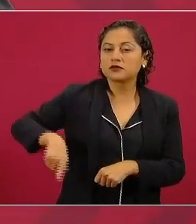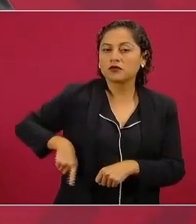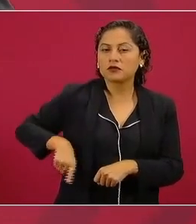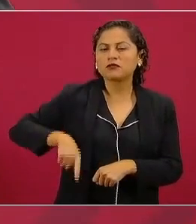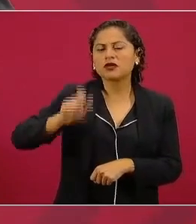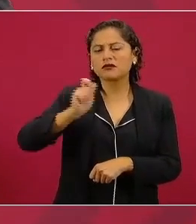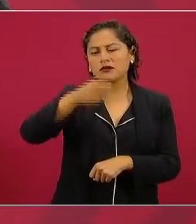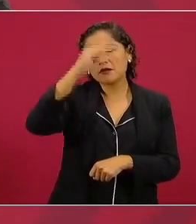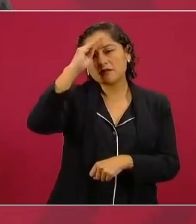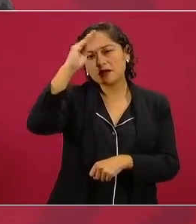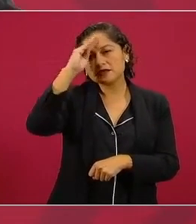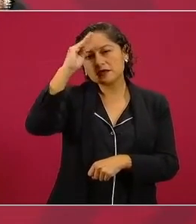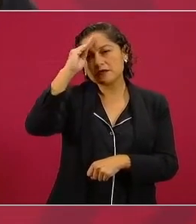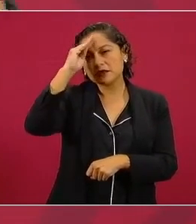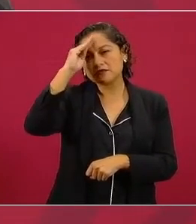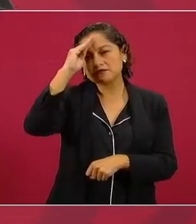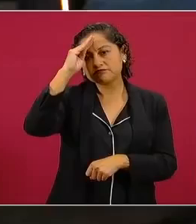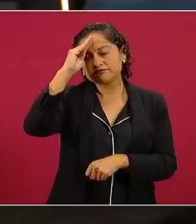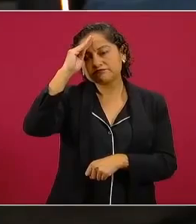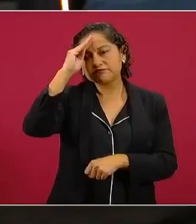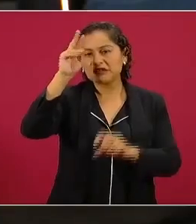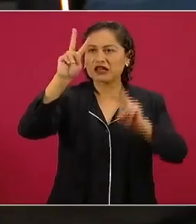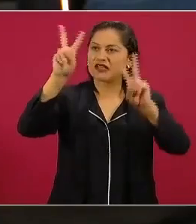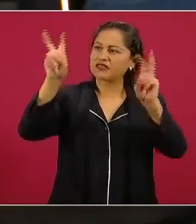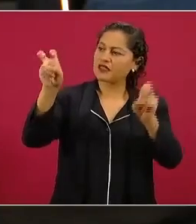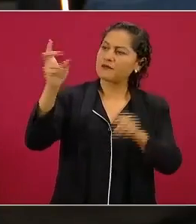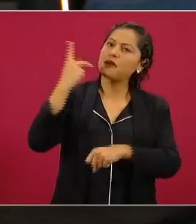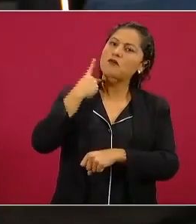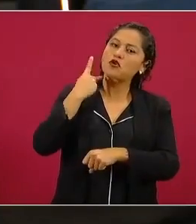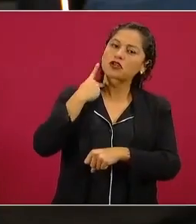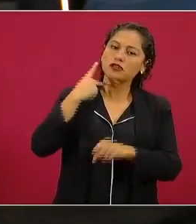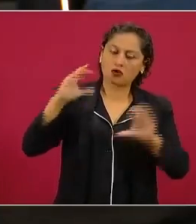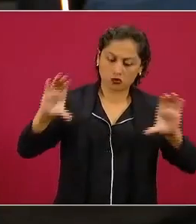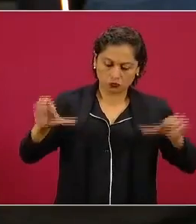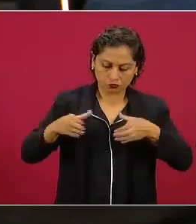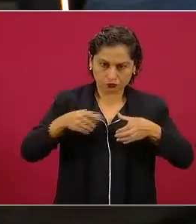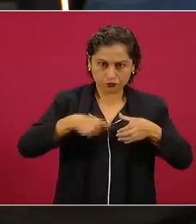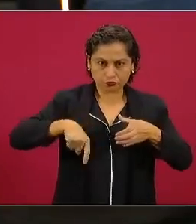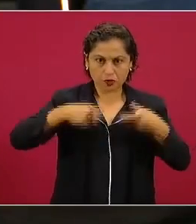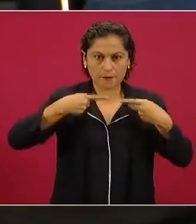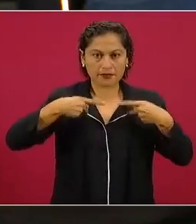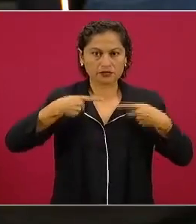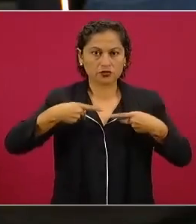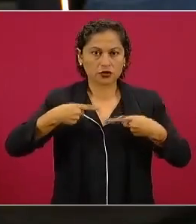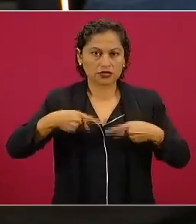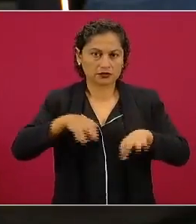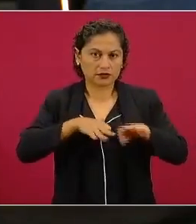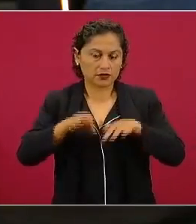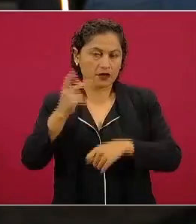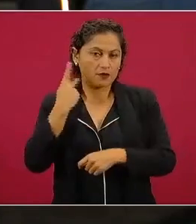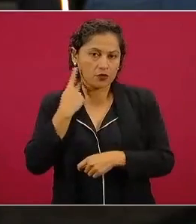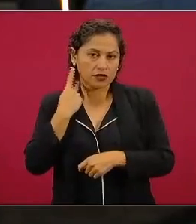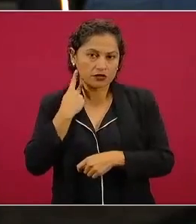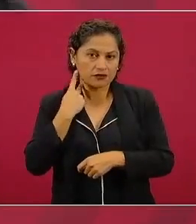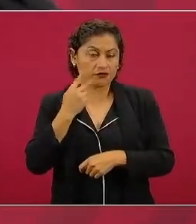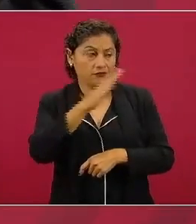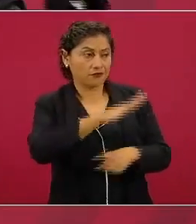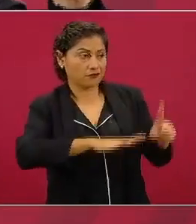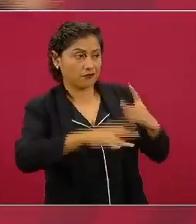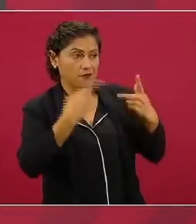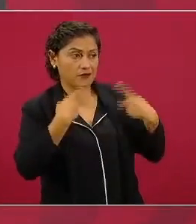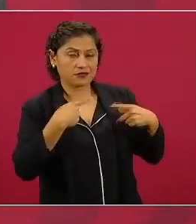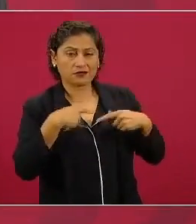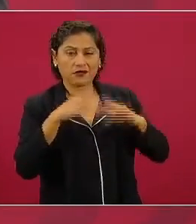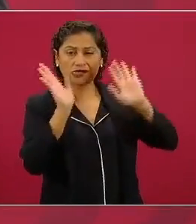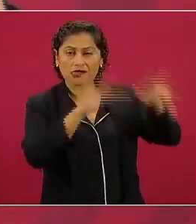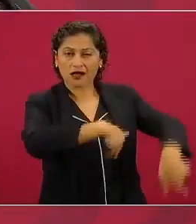era un asunto de políticos y no un asunto del pueblo, entonces se quedaron con